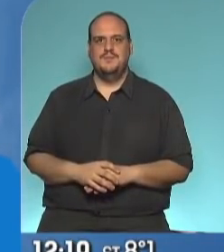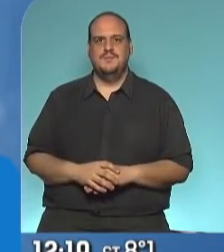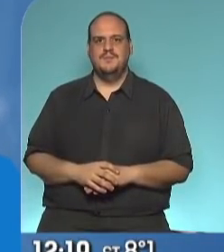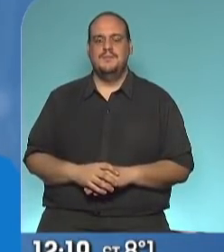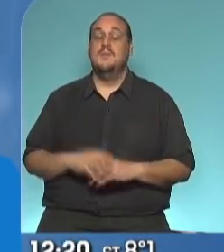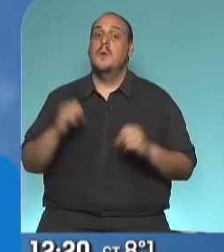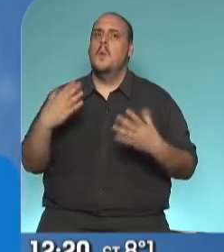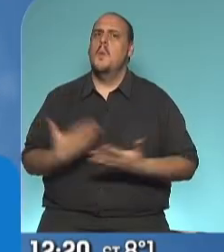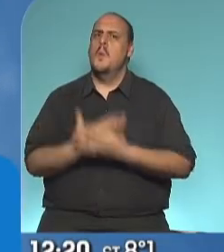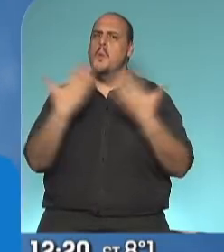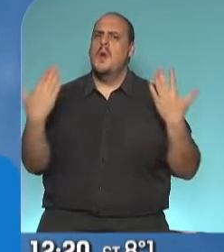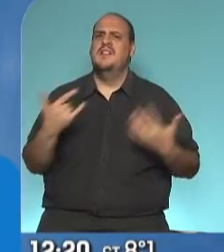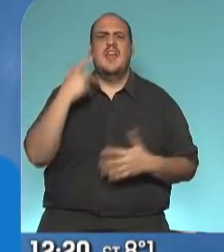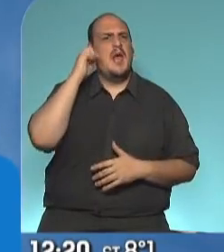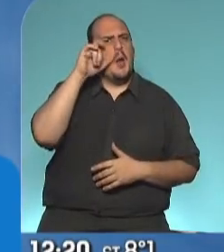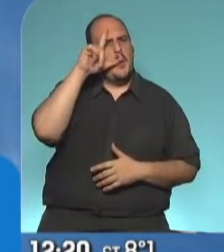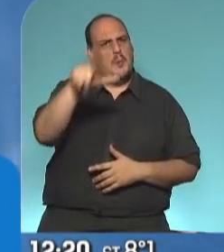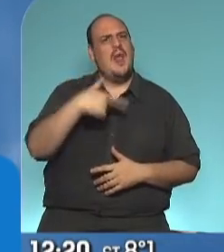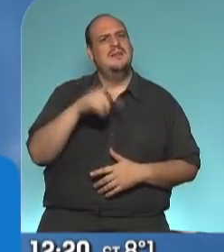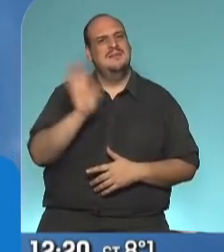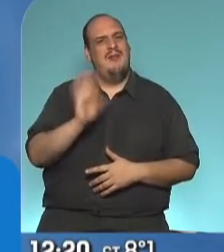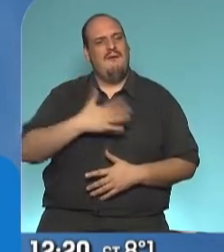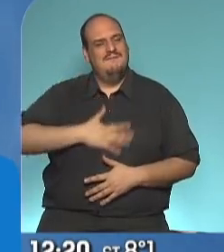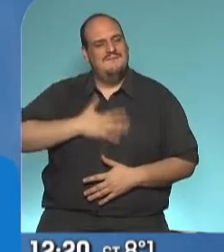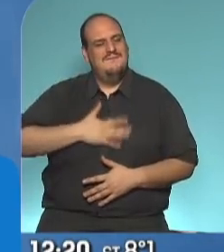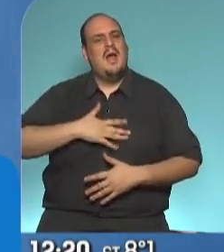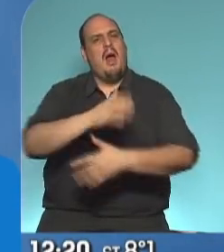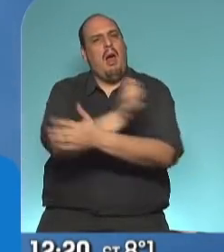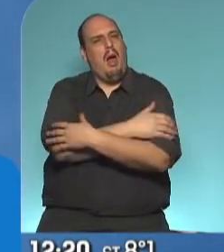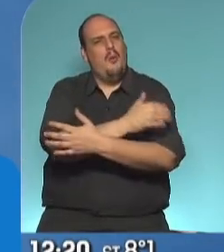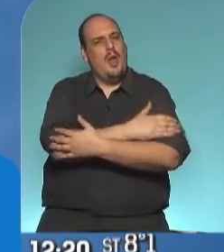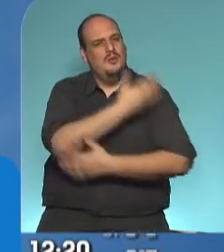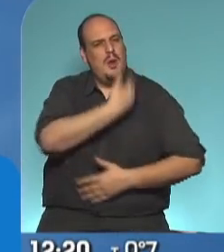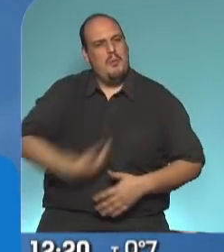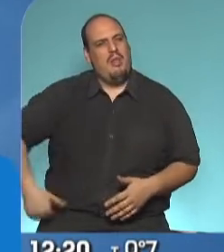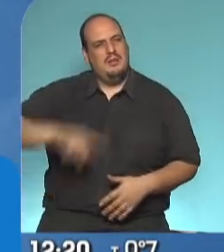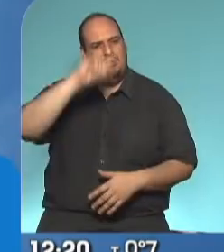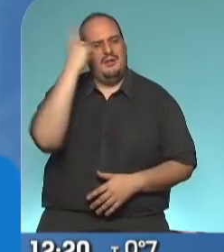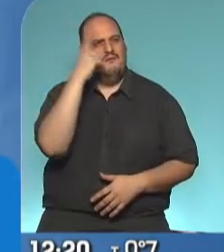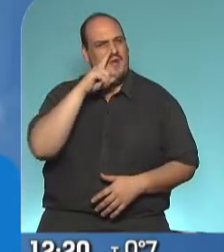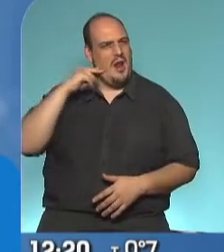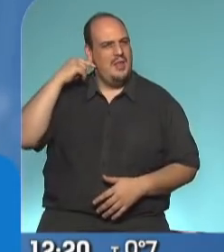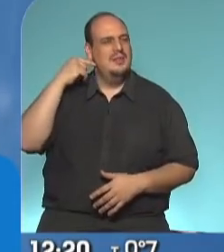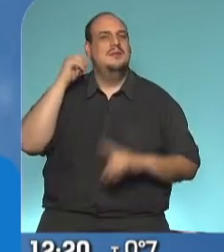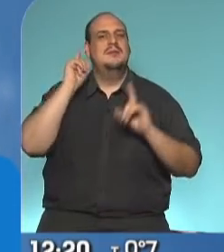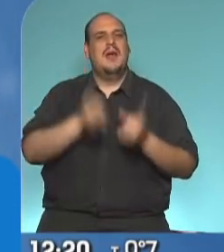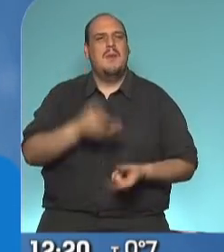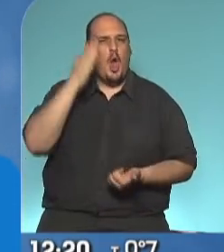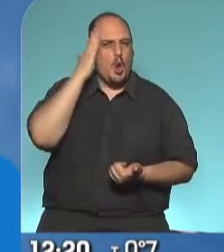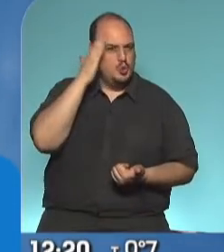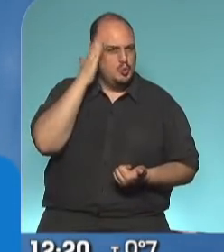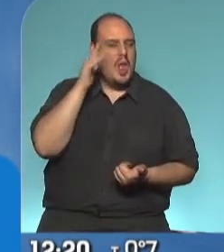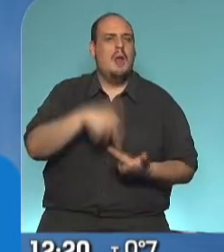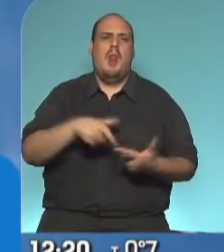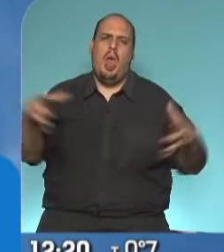Muy buenos días, Gabriel. Un gran gusto saludarte, un gran abrazo para el Presidente de la República, Alberto Fernández, para Martín Guzmán, para todo el